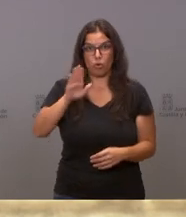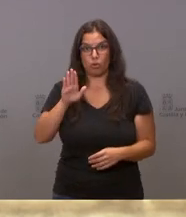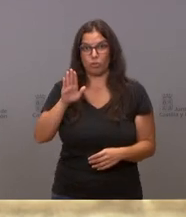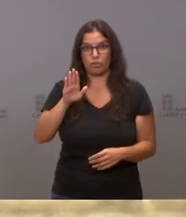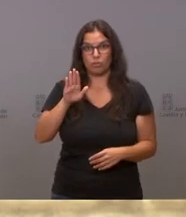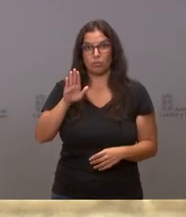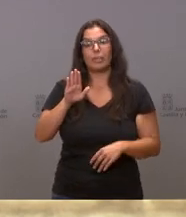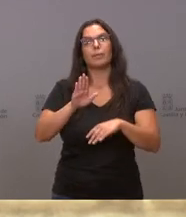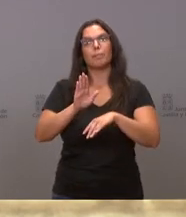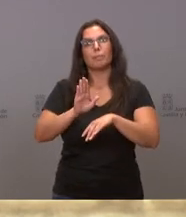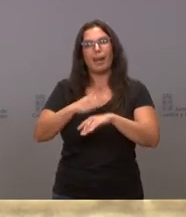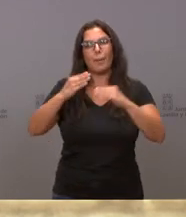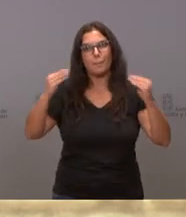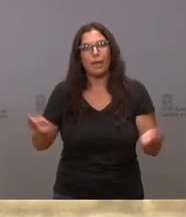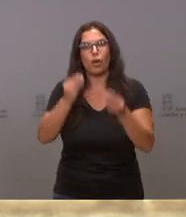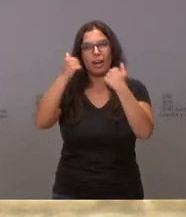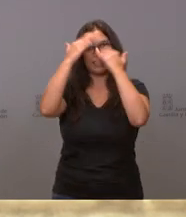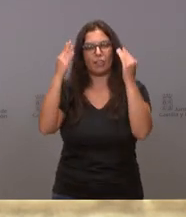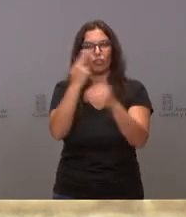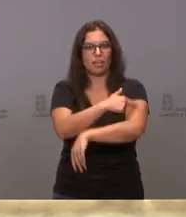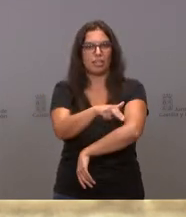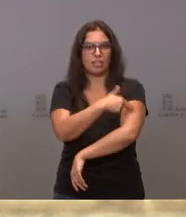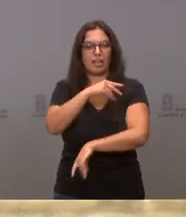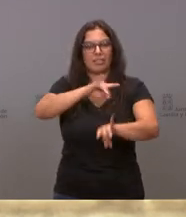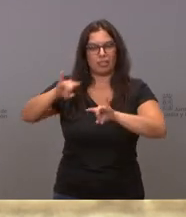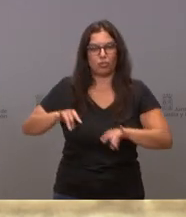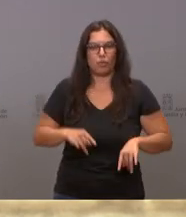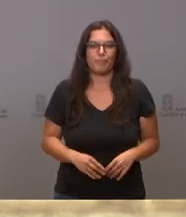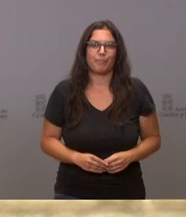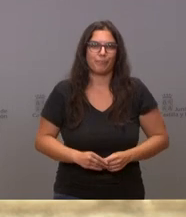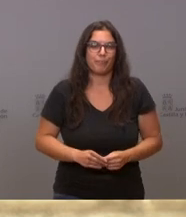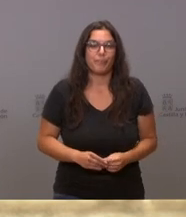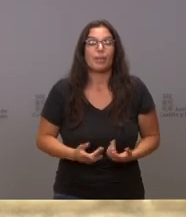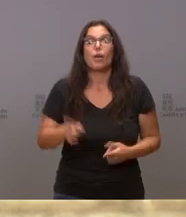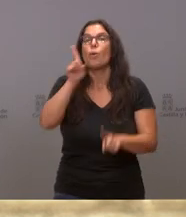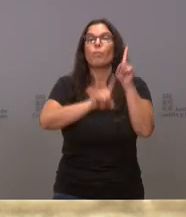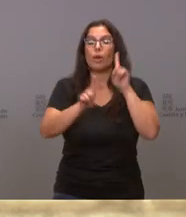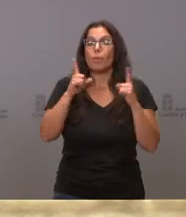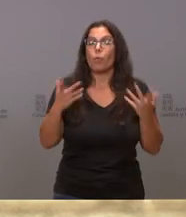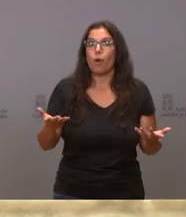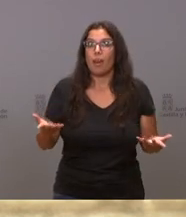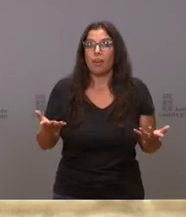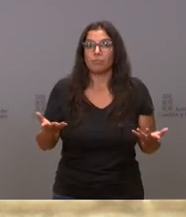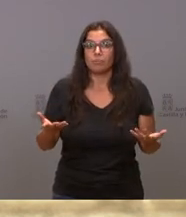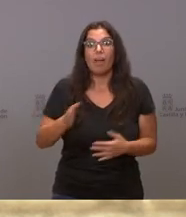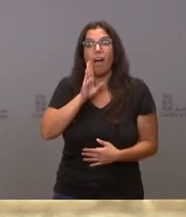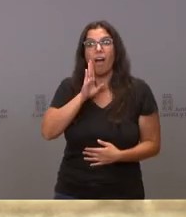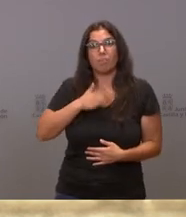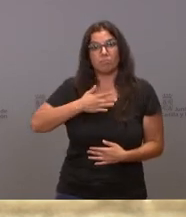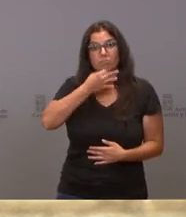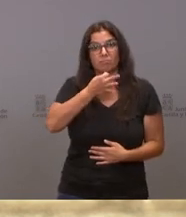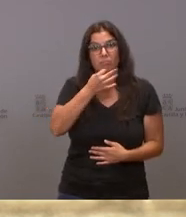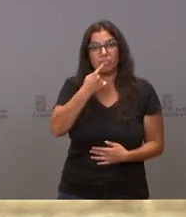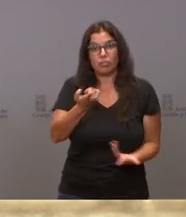y mejorar la prestación sanitaria en el territorio. ¿Cuál es el problema? Lo decía también en mi intervención,